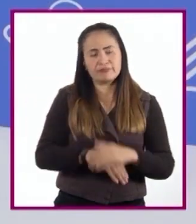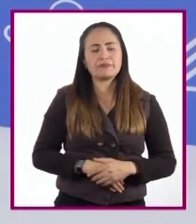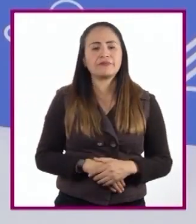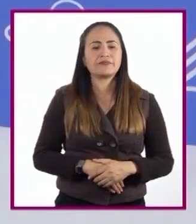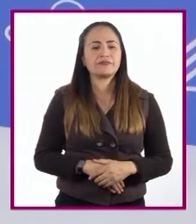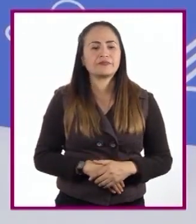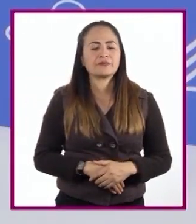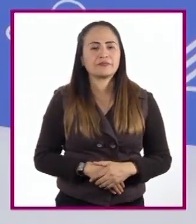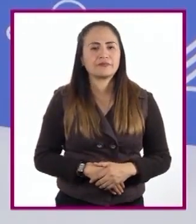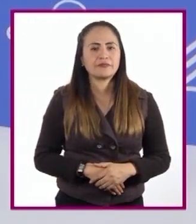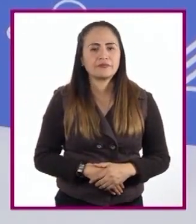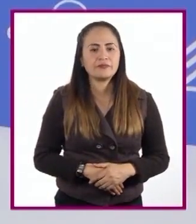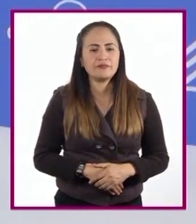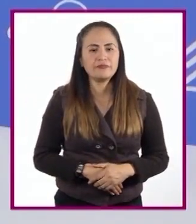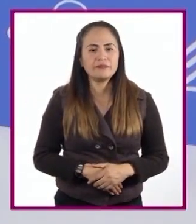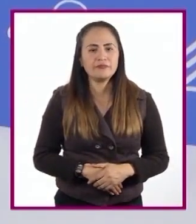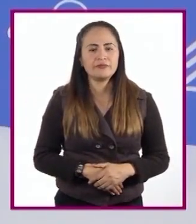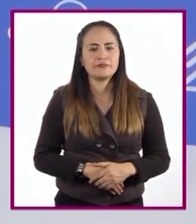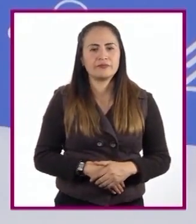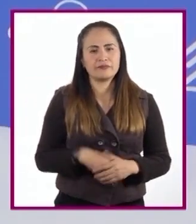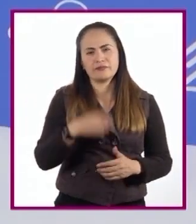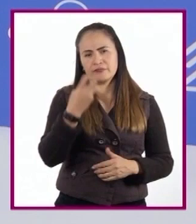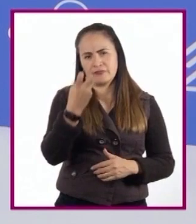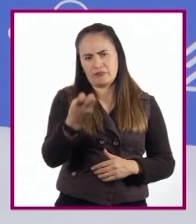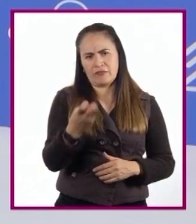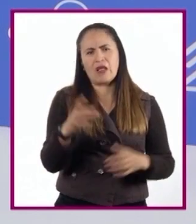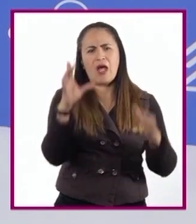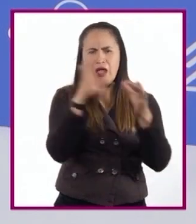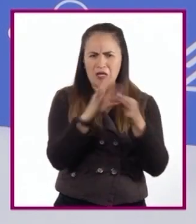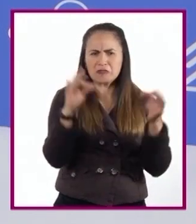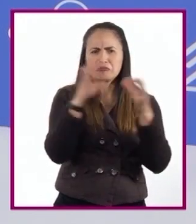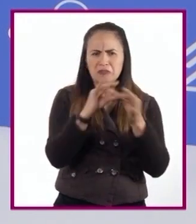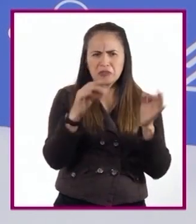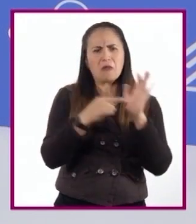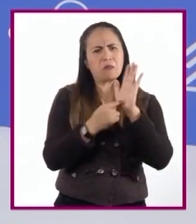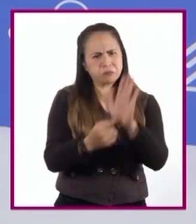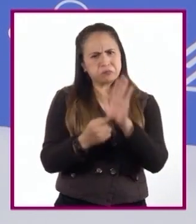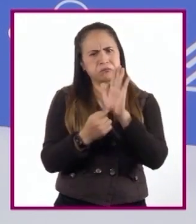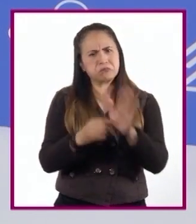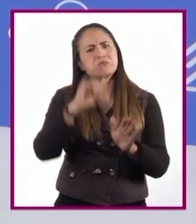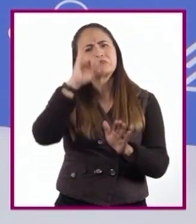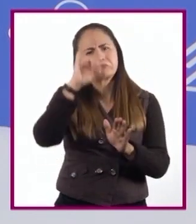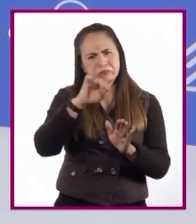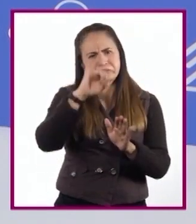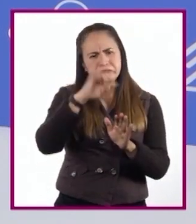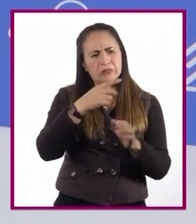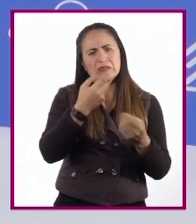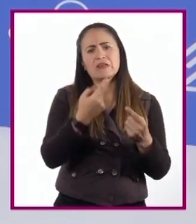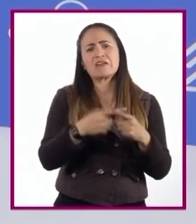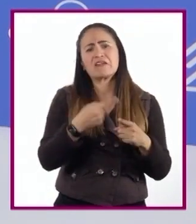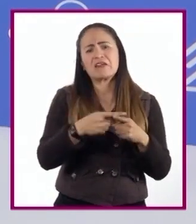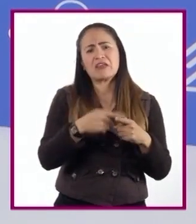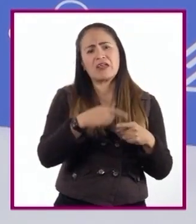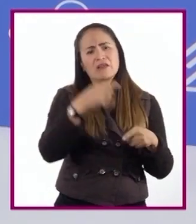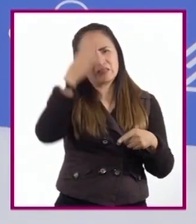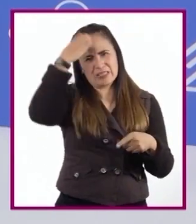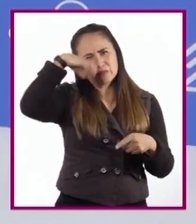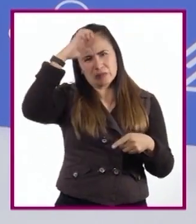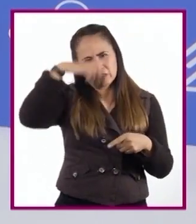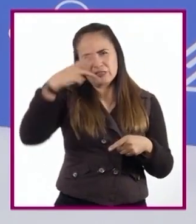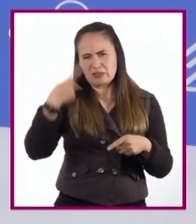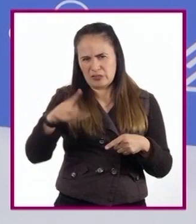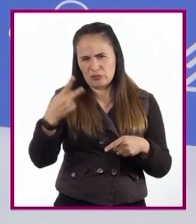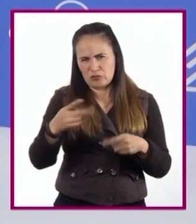Por lo que, de alguna manera, su argumentación está sustentada en datos que provienen de una experiencia personal.